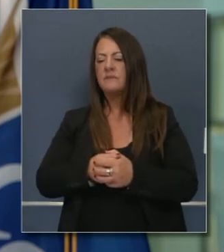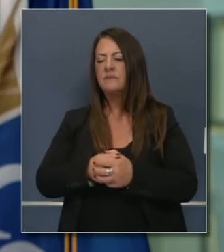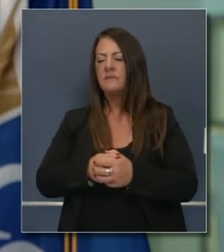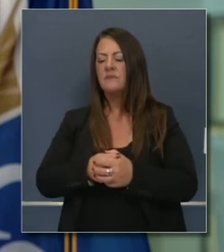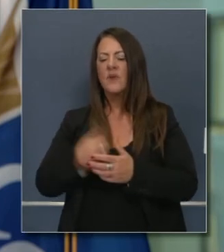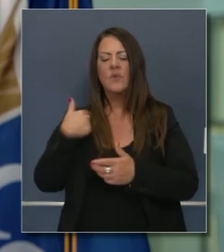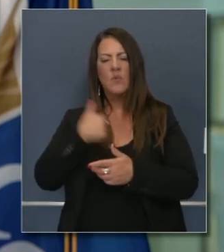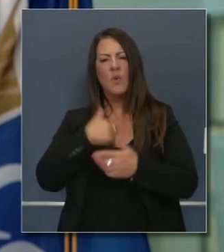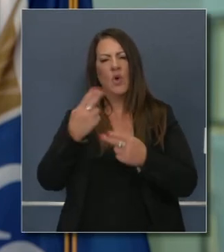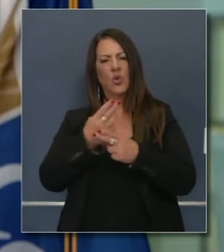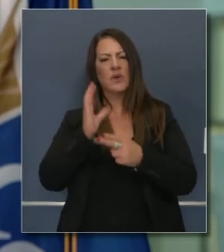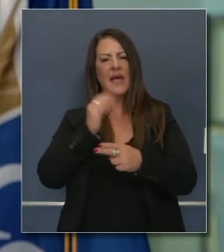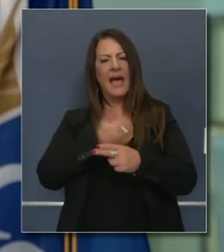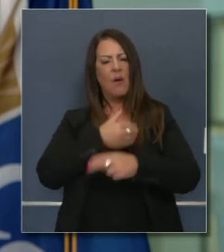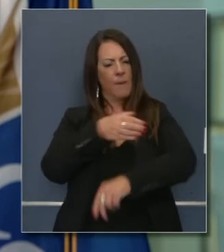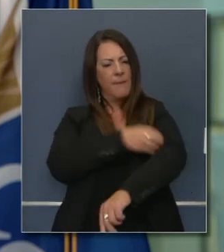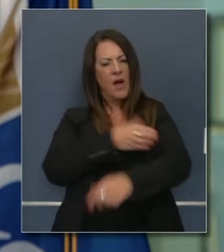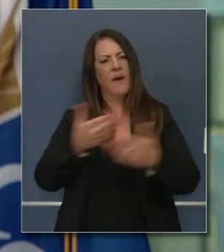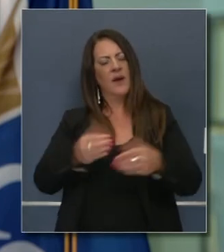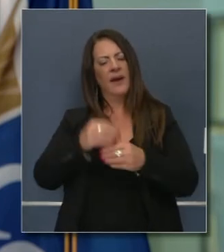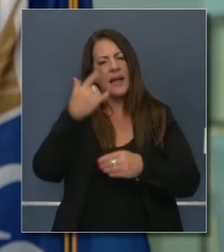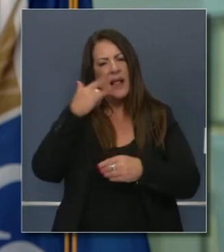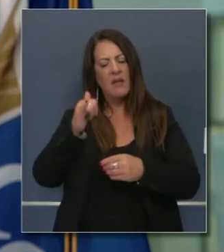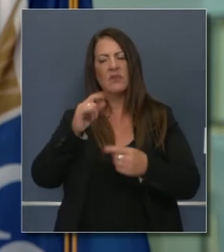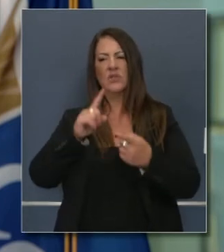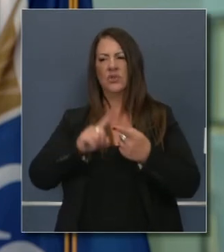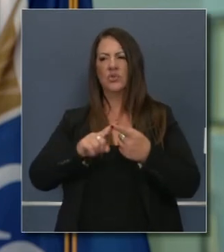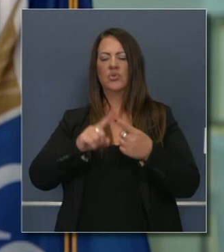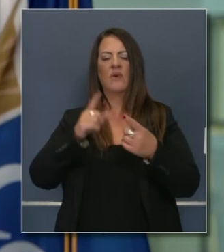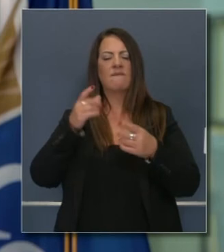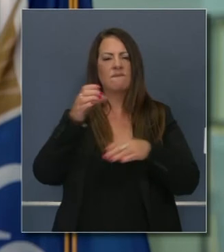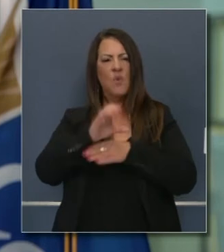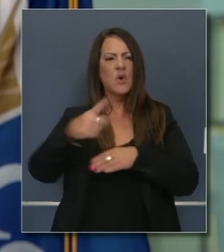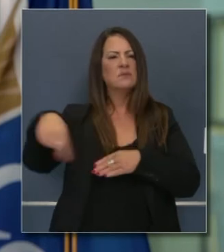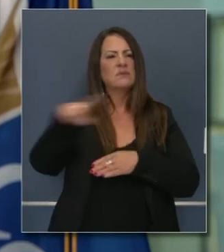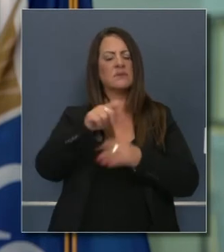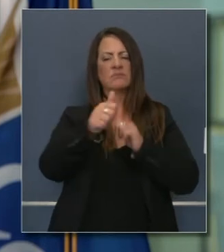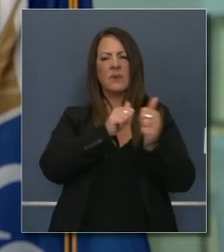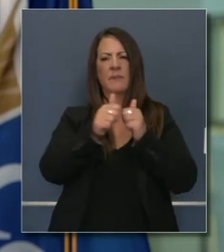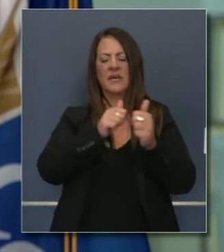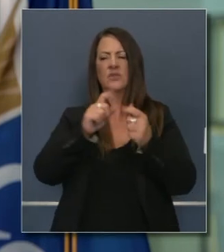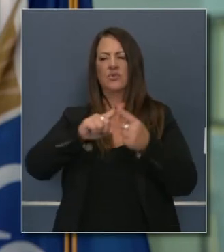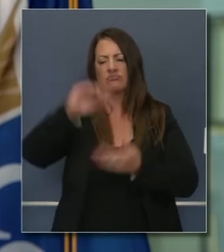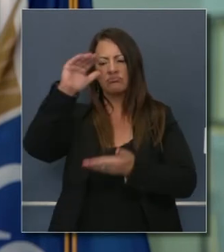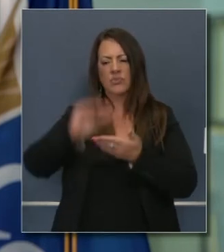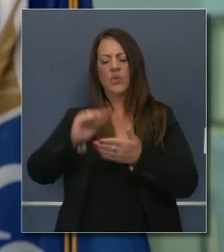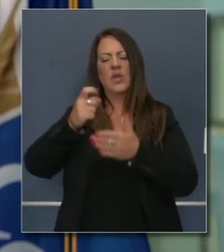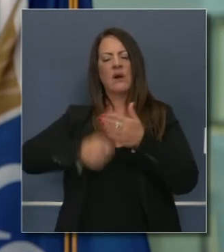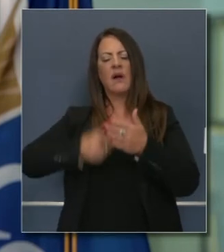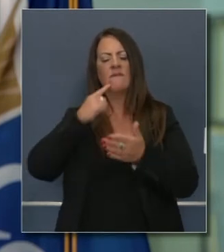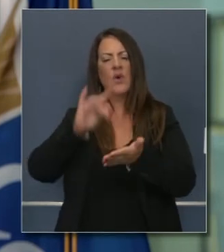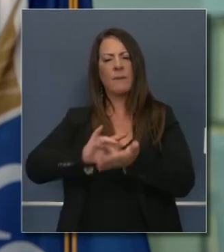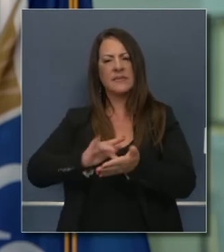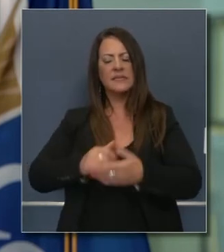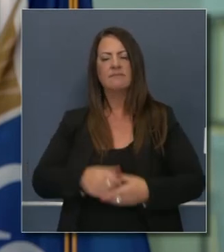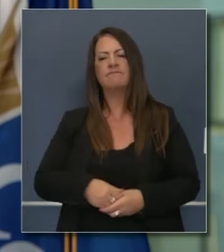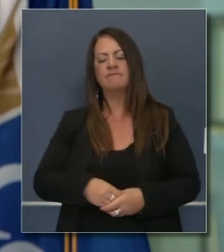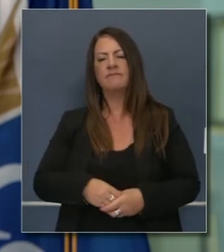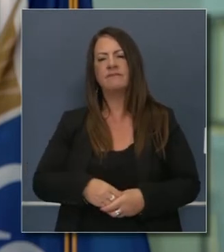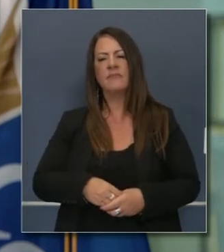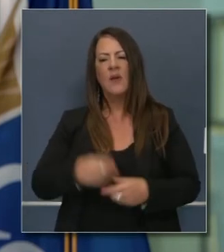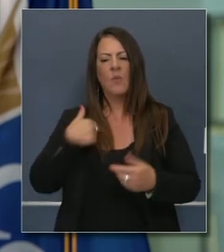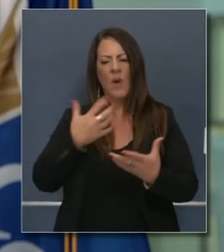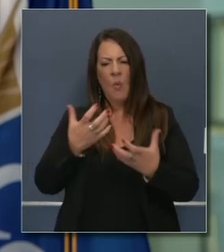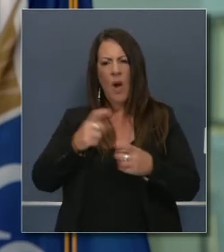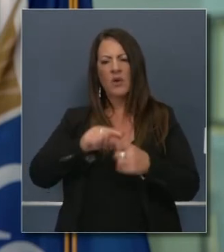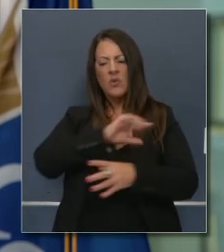medicinas genéricas por ejemplo para poder tener más mercadotecnia más promoción y seguir también expandiendo la